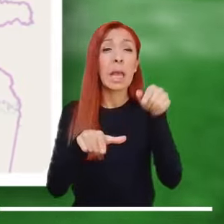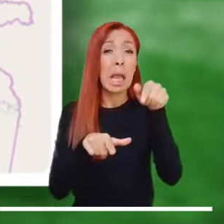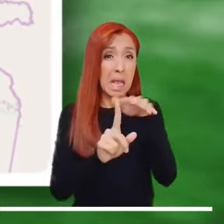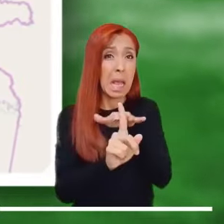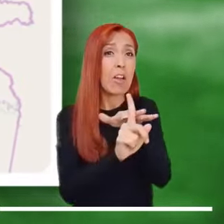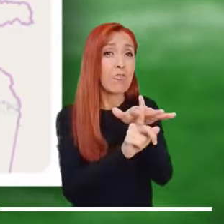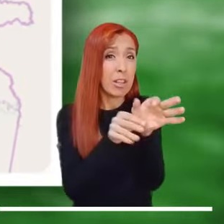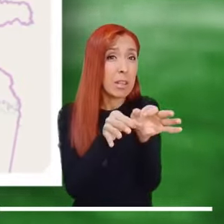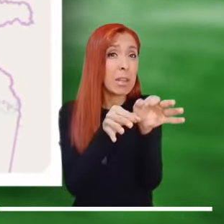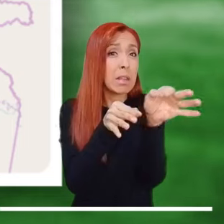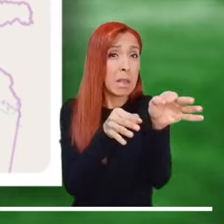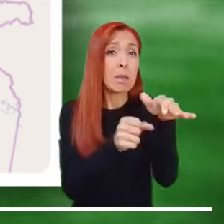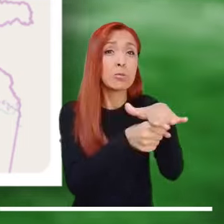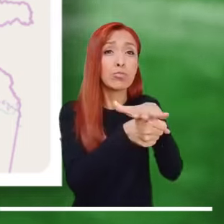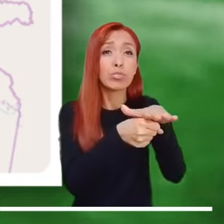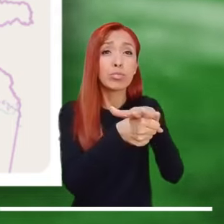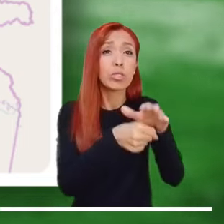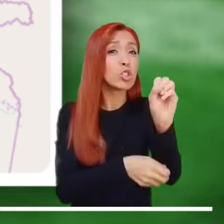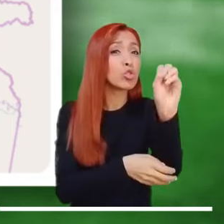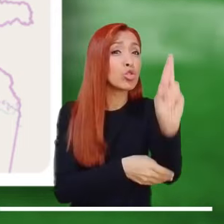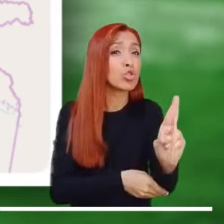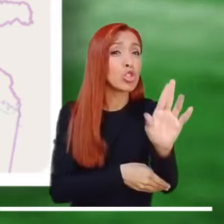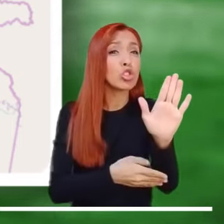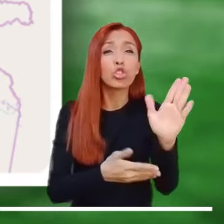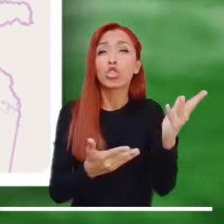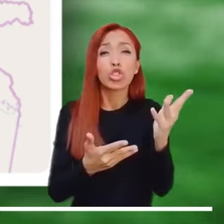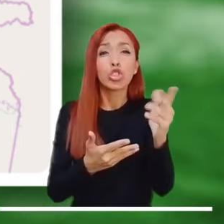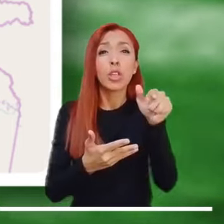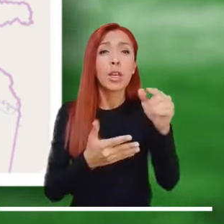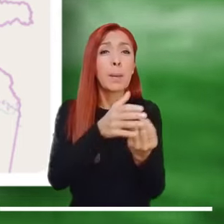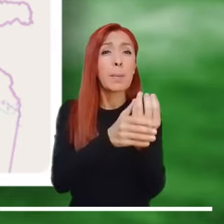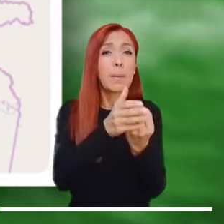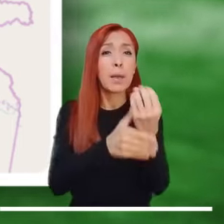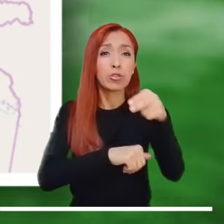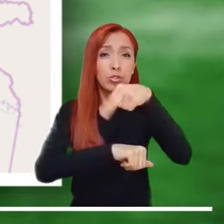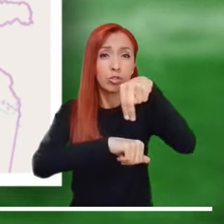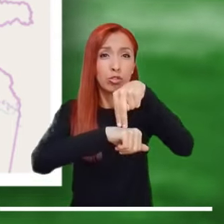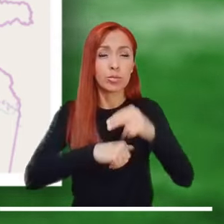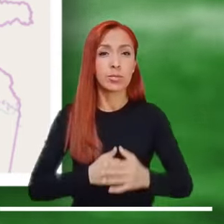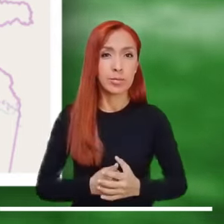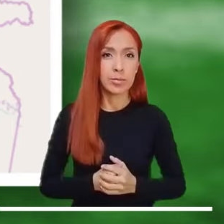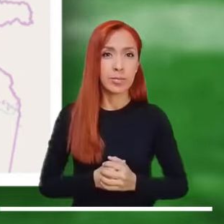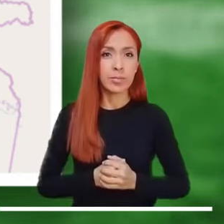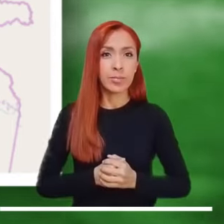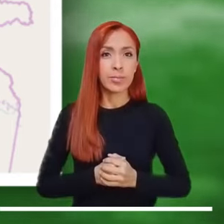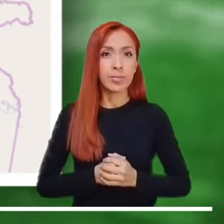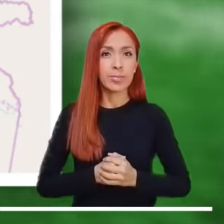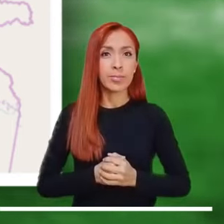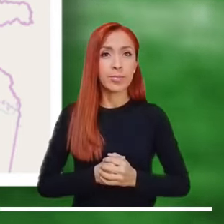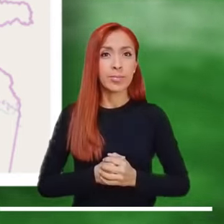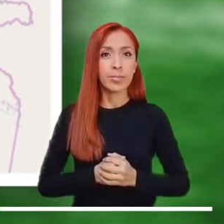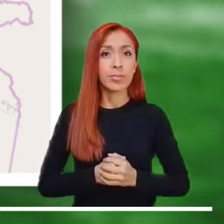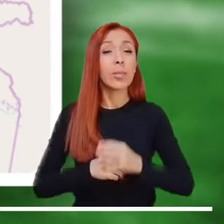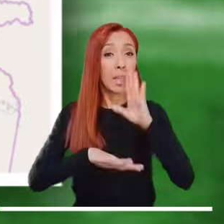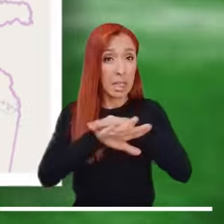quebrada Huachucal, afectando varios corregimientos y barrios al sur de la ciudad de Pasto, Nariño.